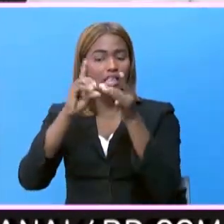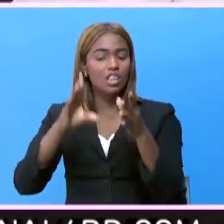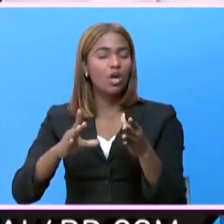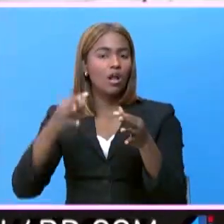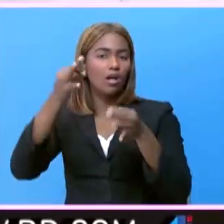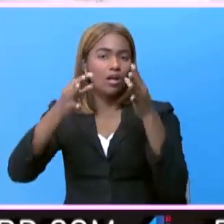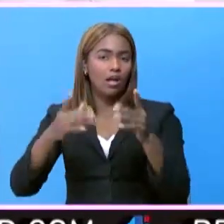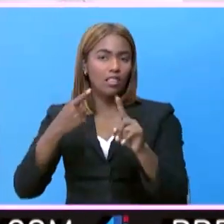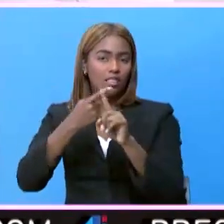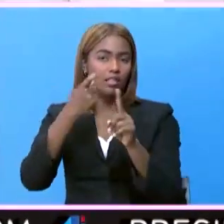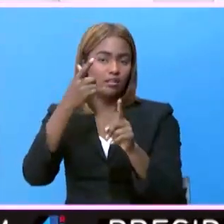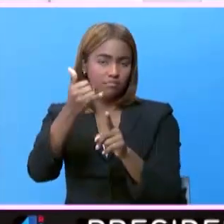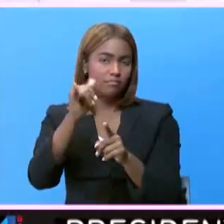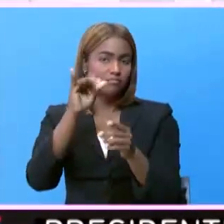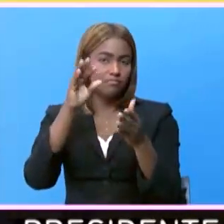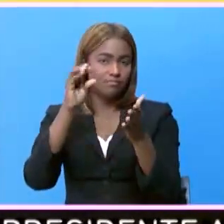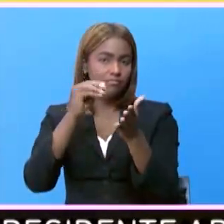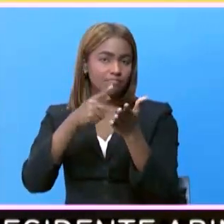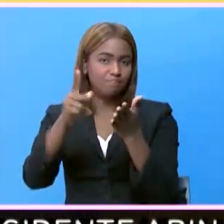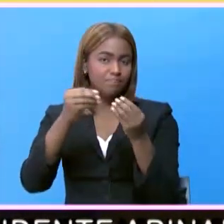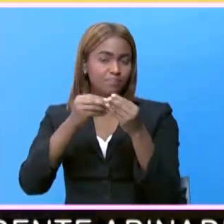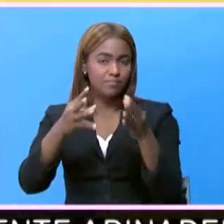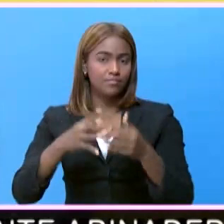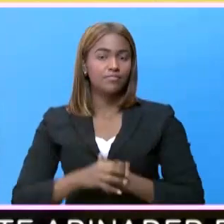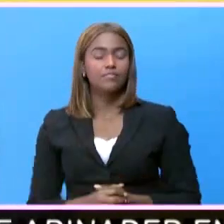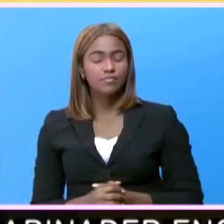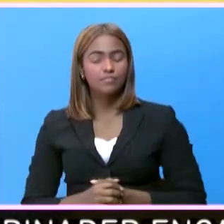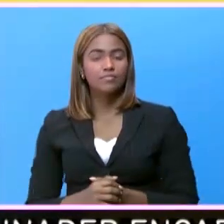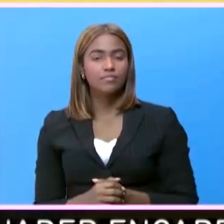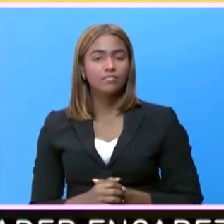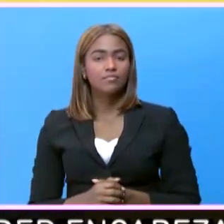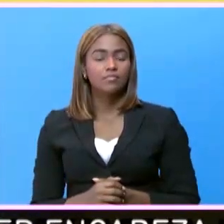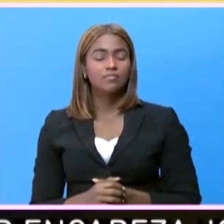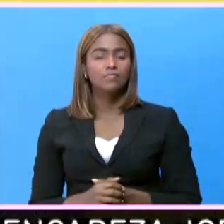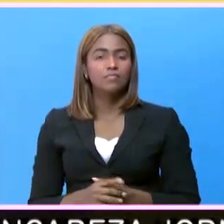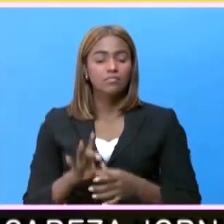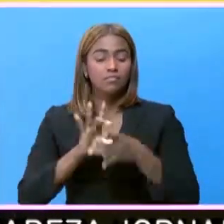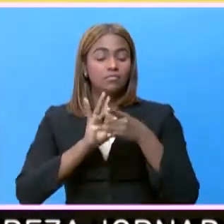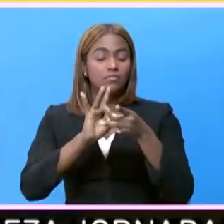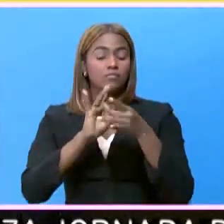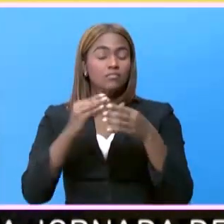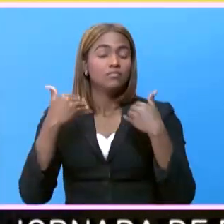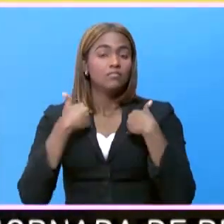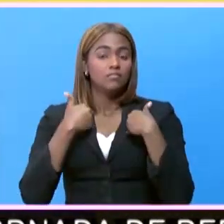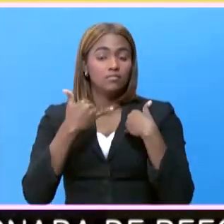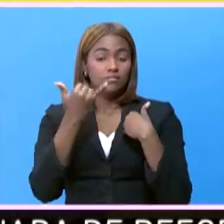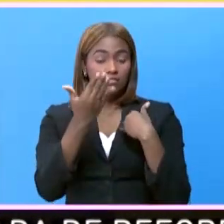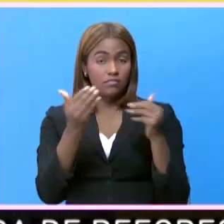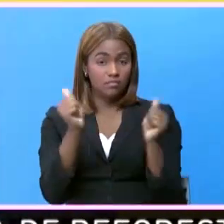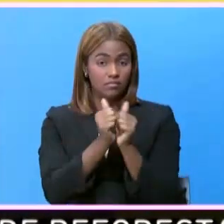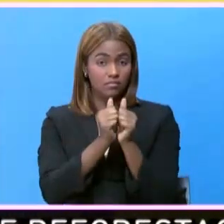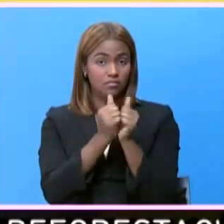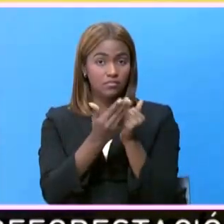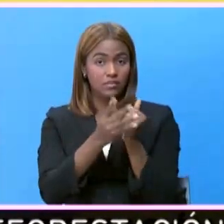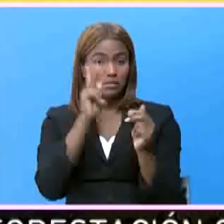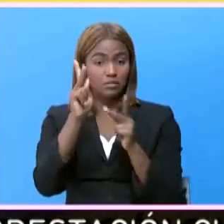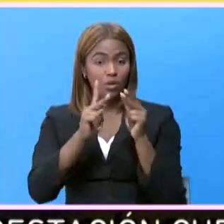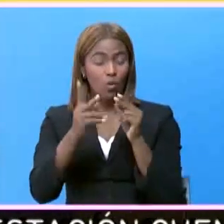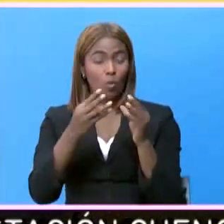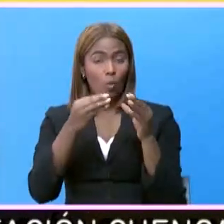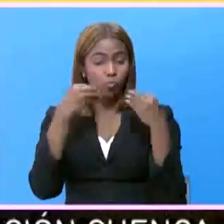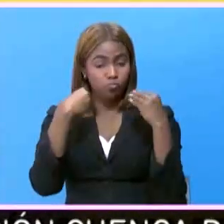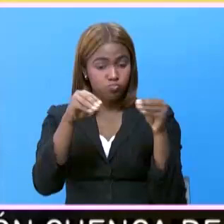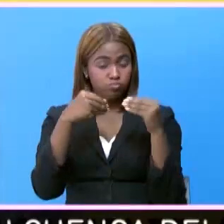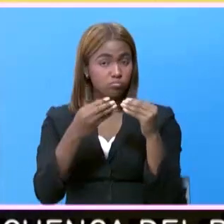ejecutiva de Proconsumidor. Hay un acercamiento entre los prestadores